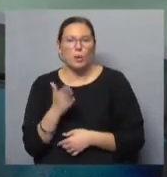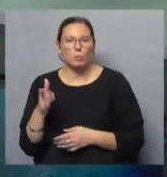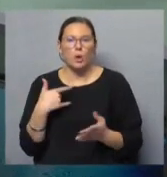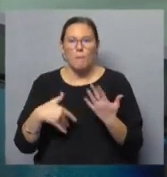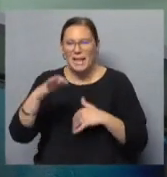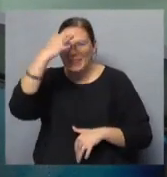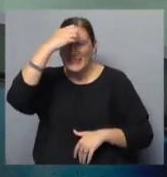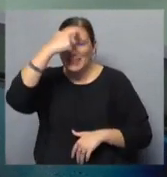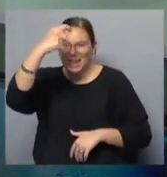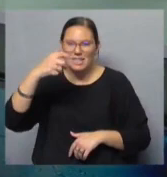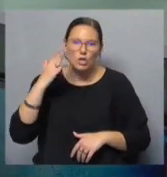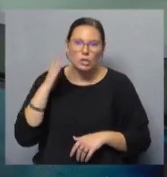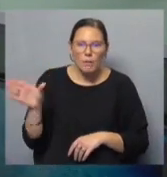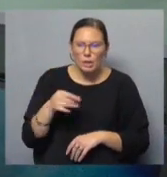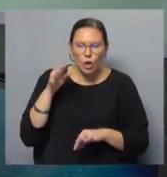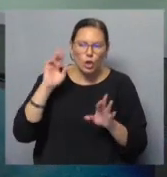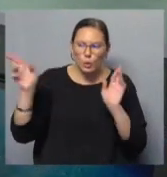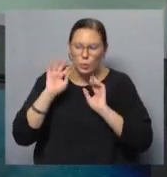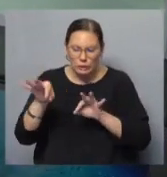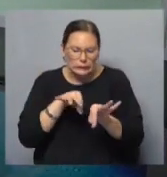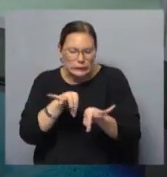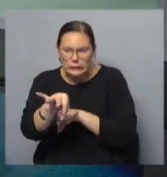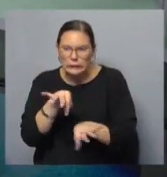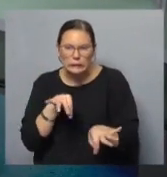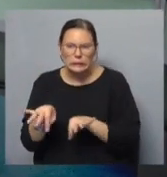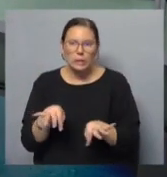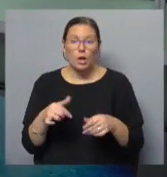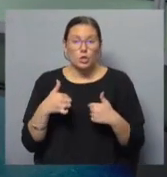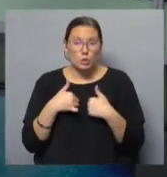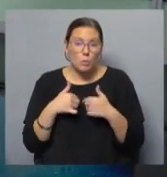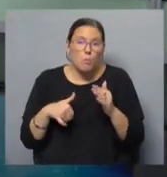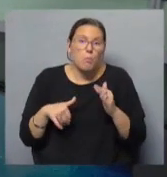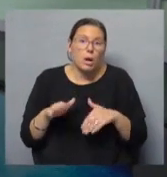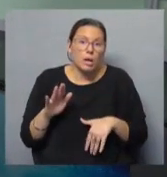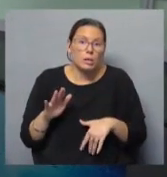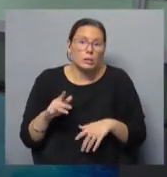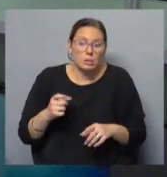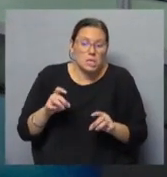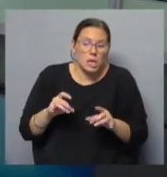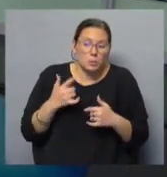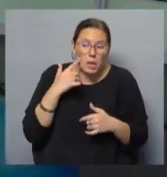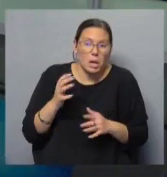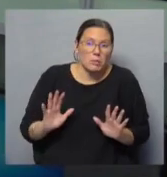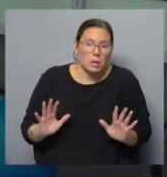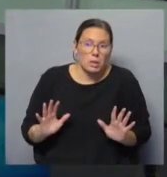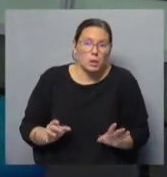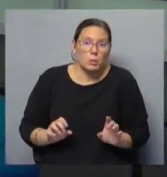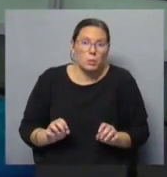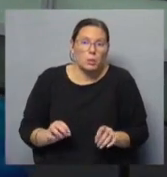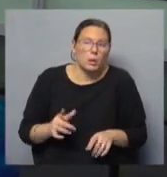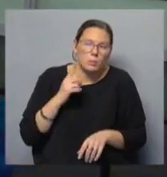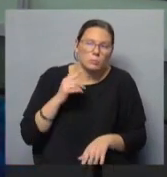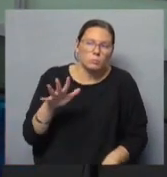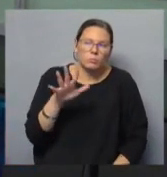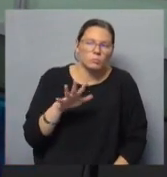técnico que sabe todos los plugins y los sonidos y las perillas que hay que mover. En mi caso es más lo que me sale es percibir,